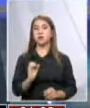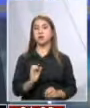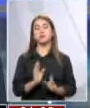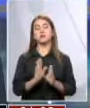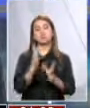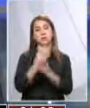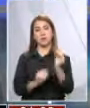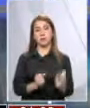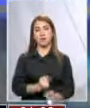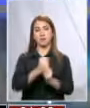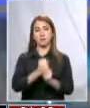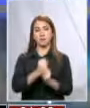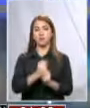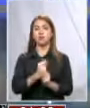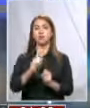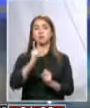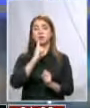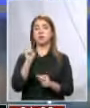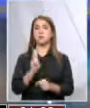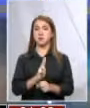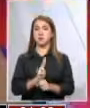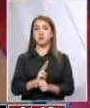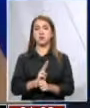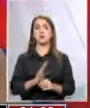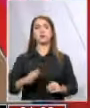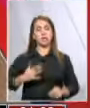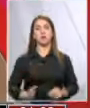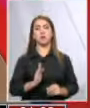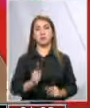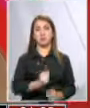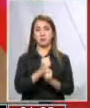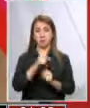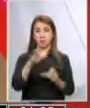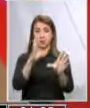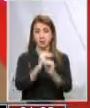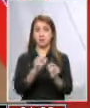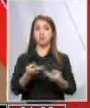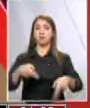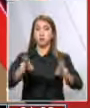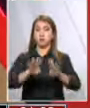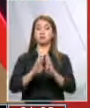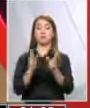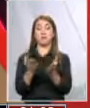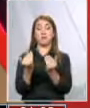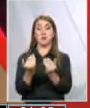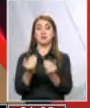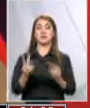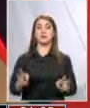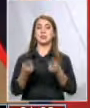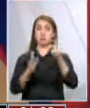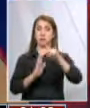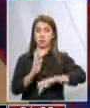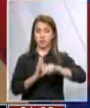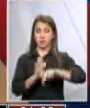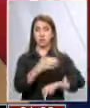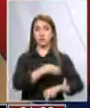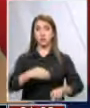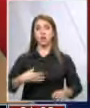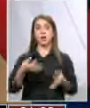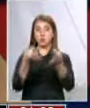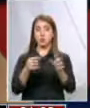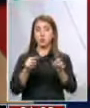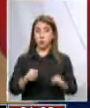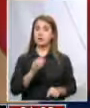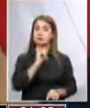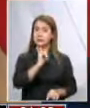paro mientras los disidentes se resisten. Esta noche se reabrió la esperanza de salvar el proyecto. El gobierno asegura que